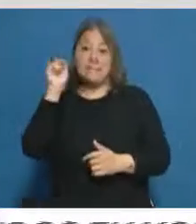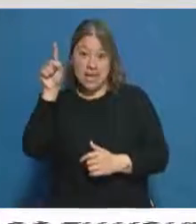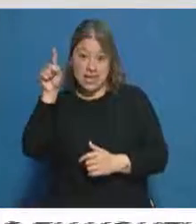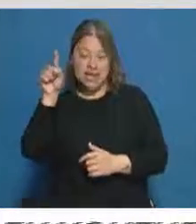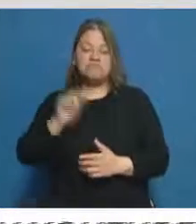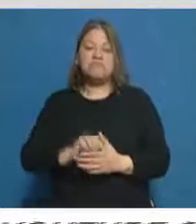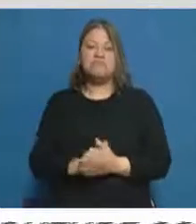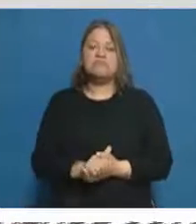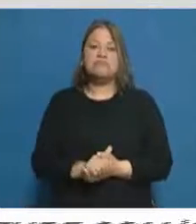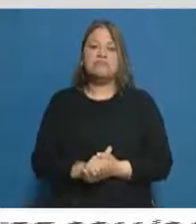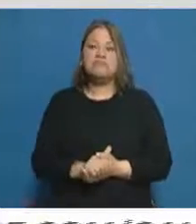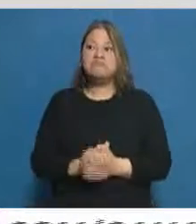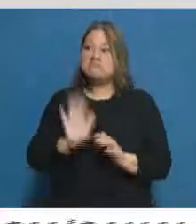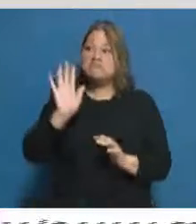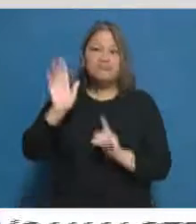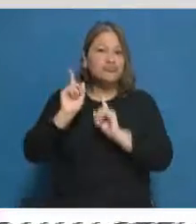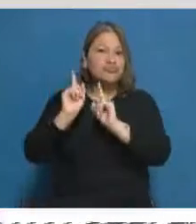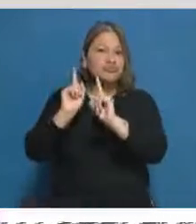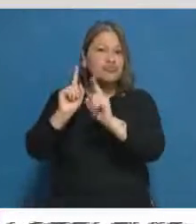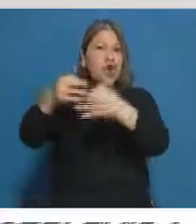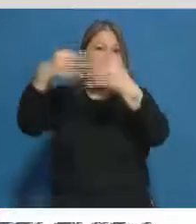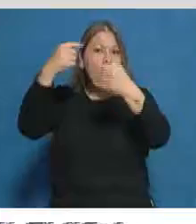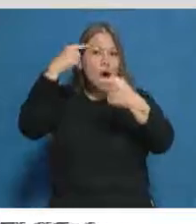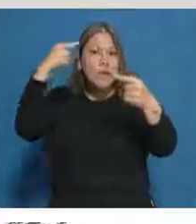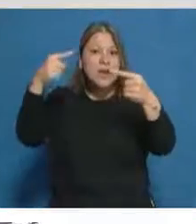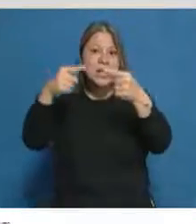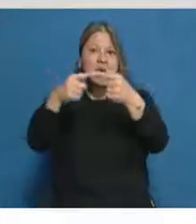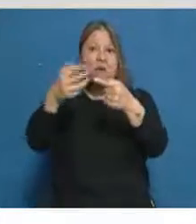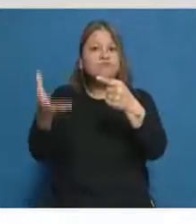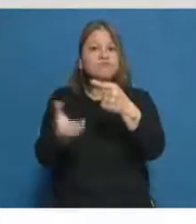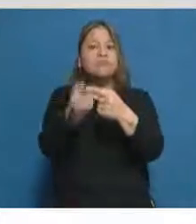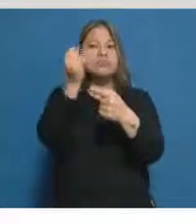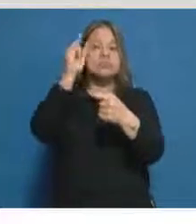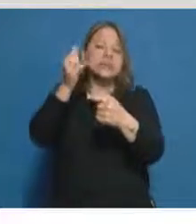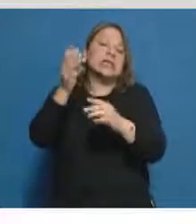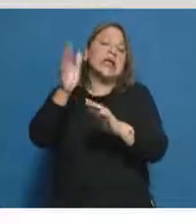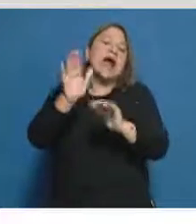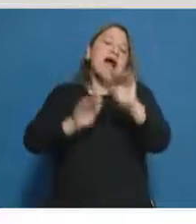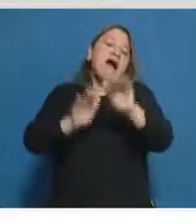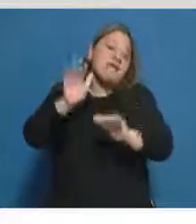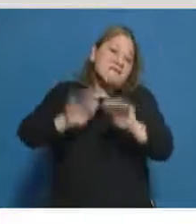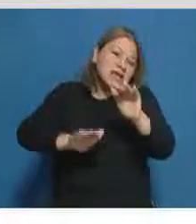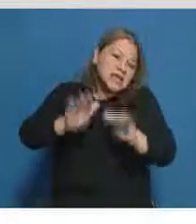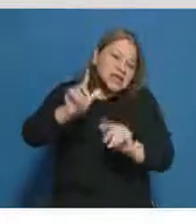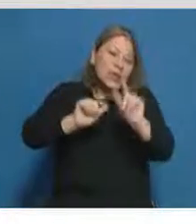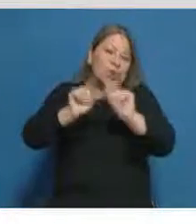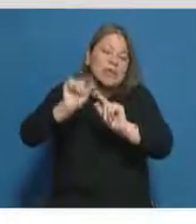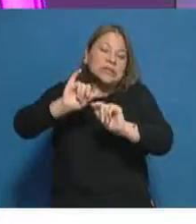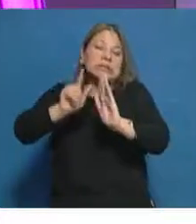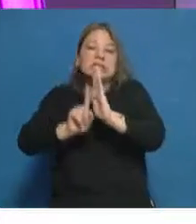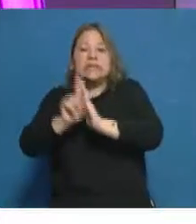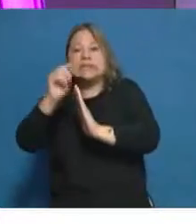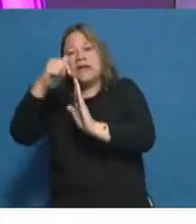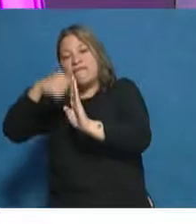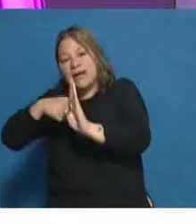que así lo hizo y cumplió con sus objetivos, aunque fluctúen los índices y las cifras. Lo